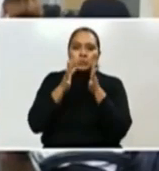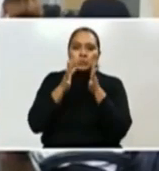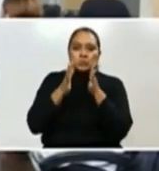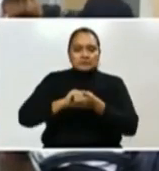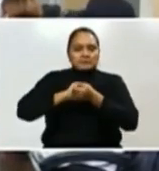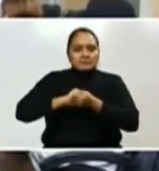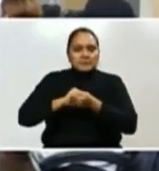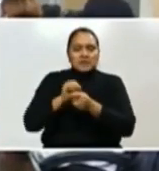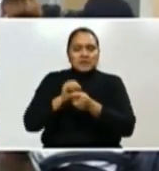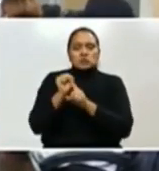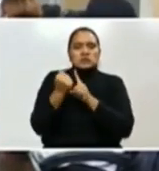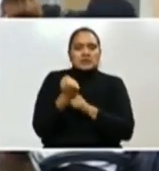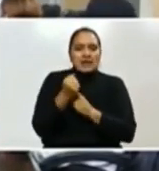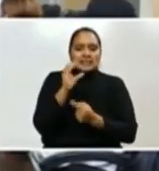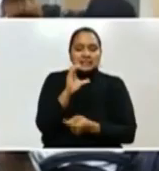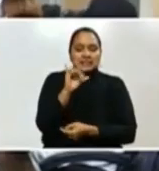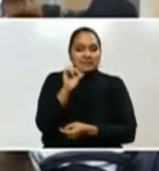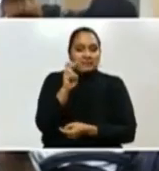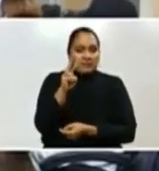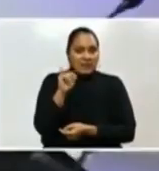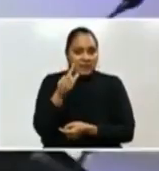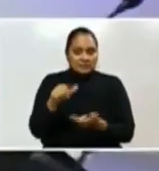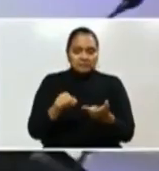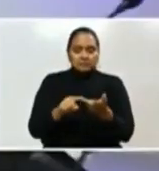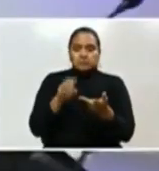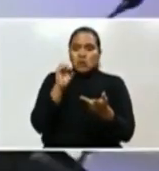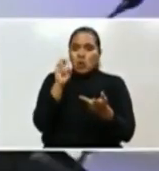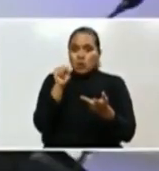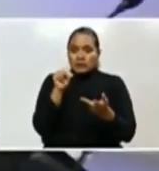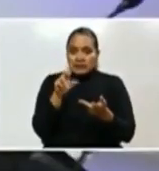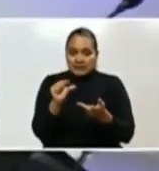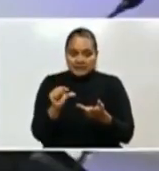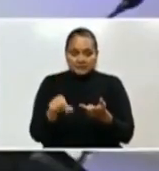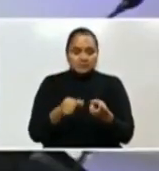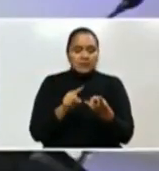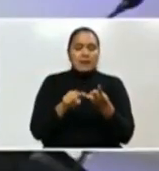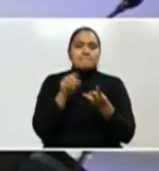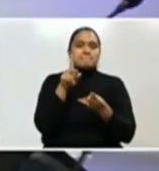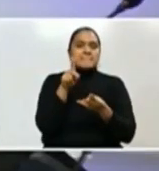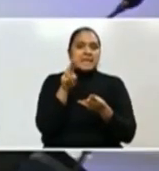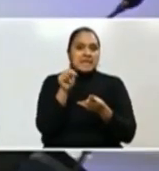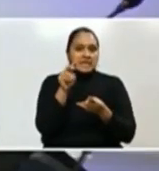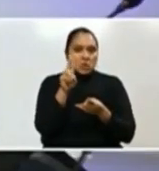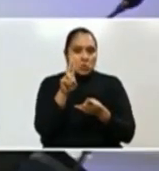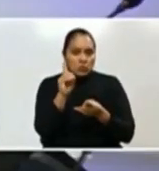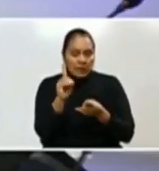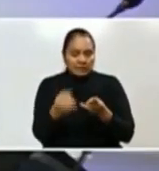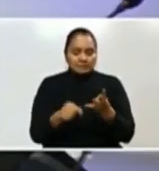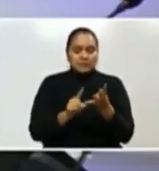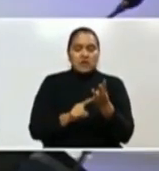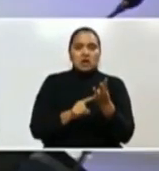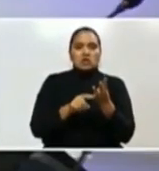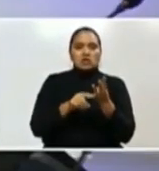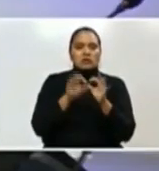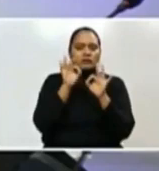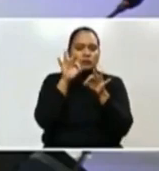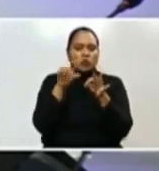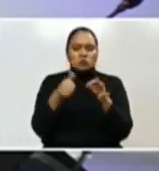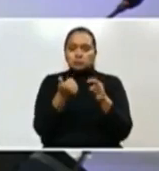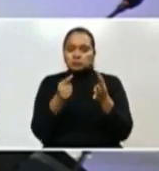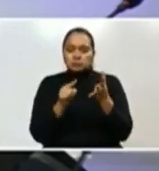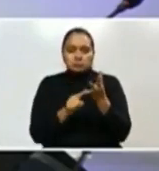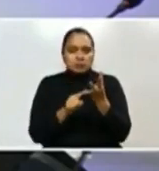de ONGs y fundaciones de mucha reputación, del PNUD, es decir, de Naciones Unidas, del Foro Nacional de